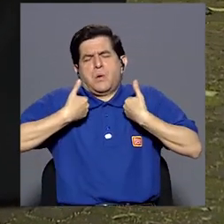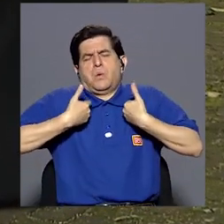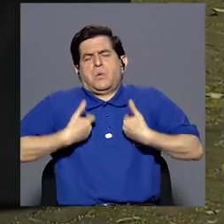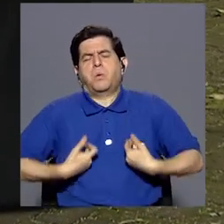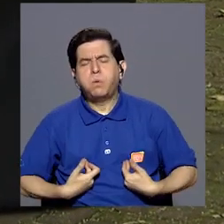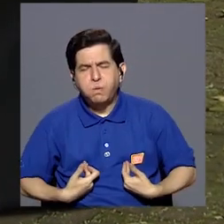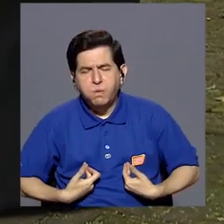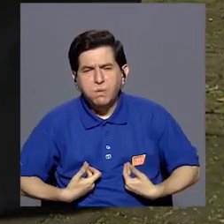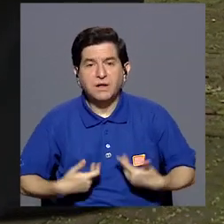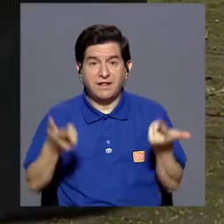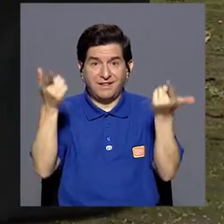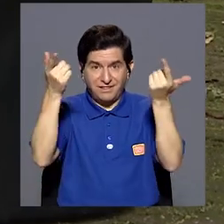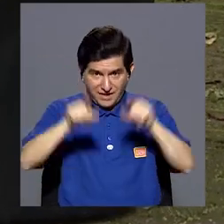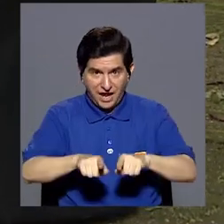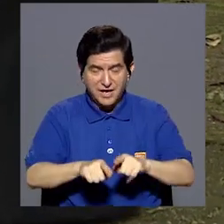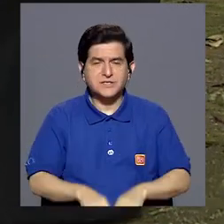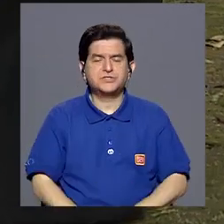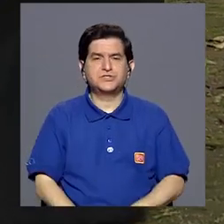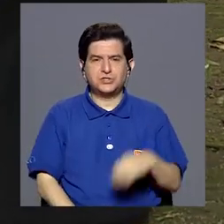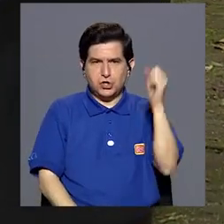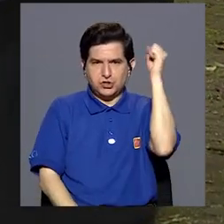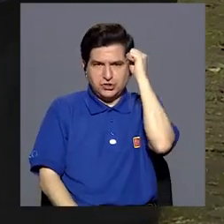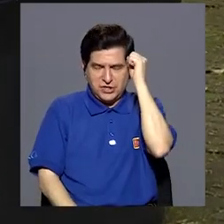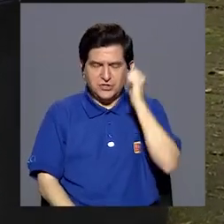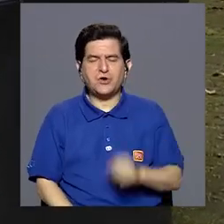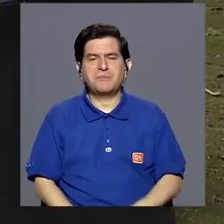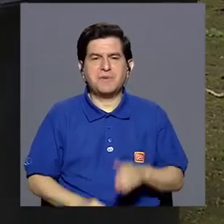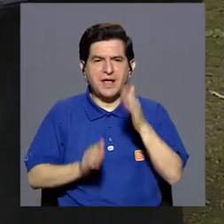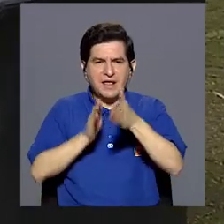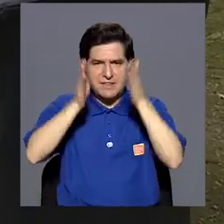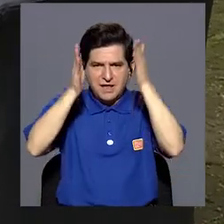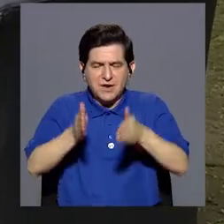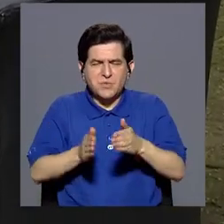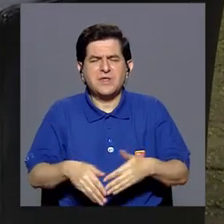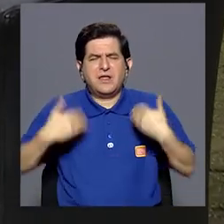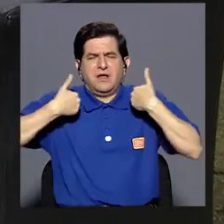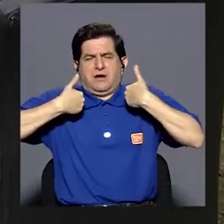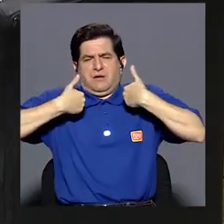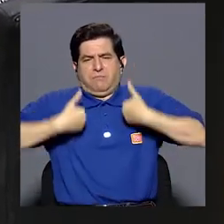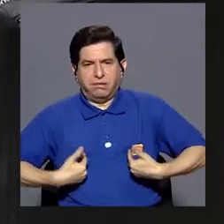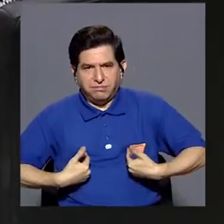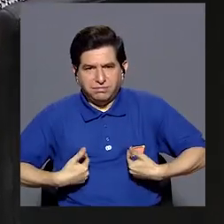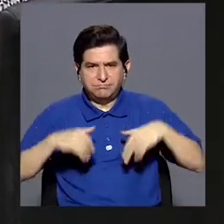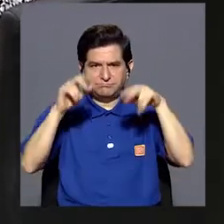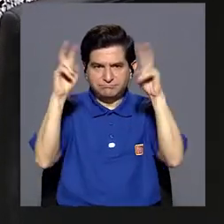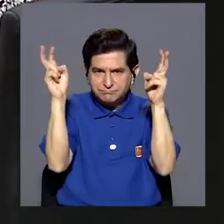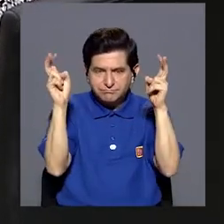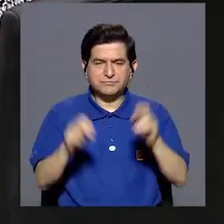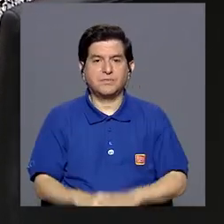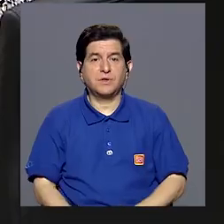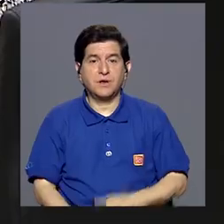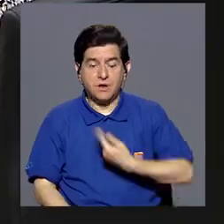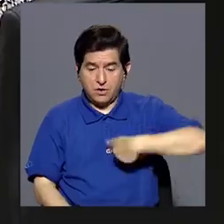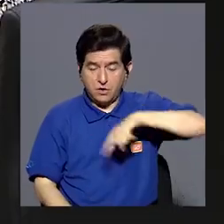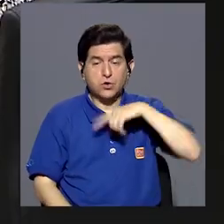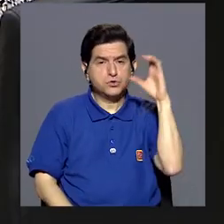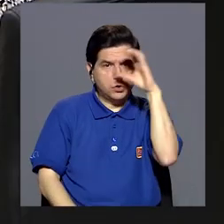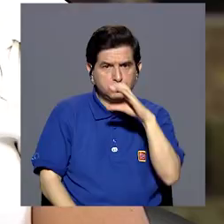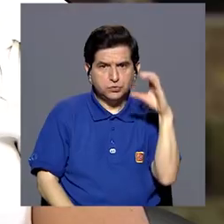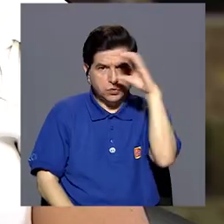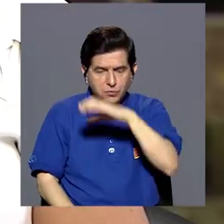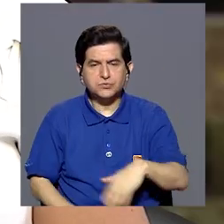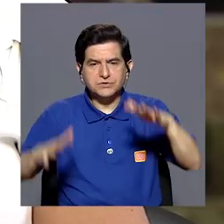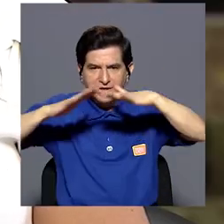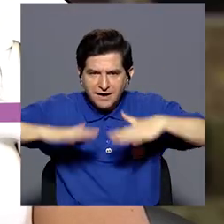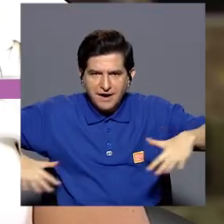y muy cansados. De hecho, está el síndrome del cuidador quemado, así se le llama. Entonces, yo creo que tenemos que ir buscando